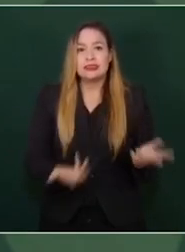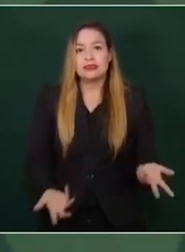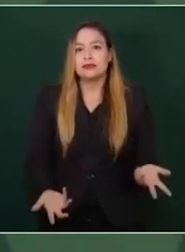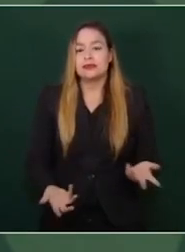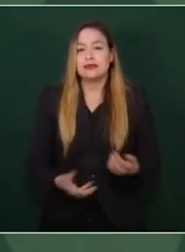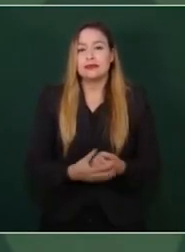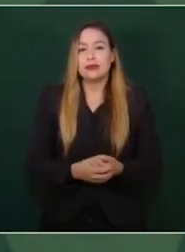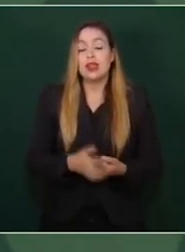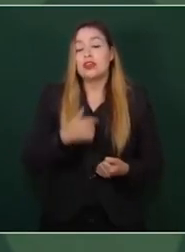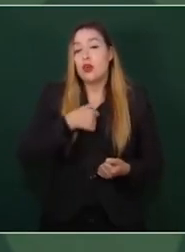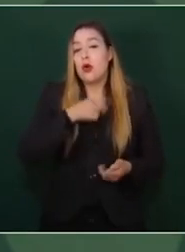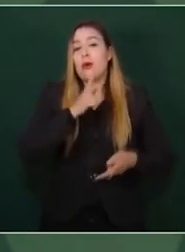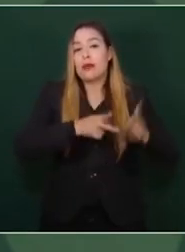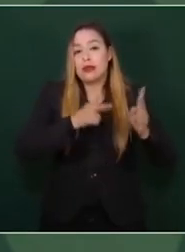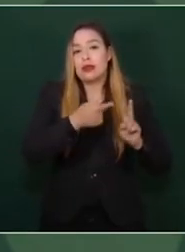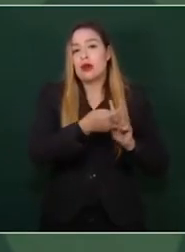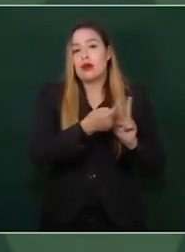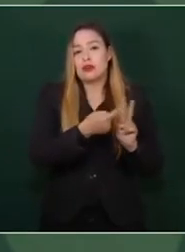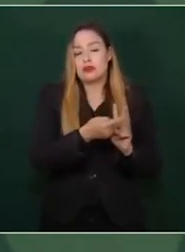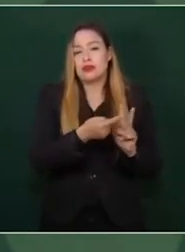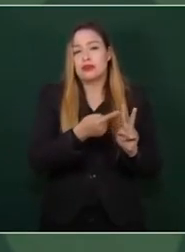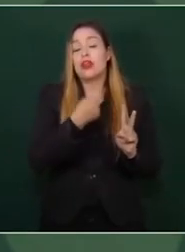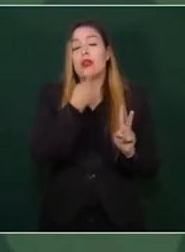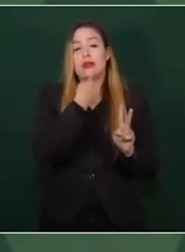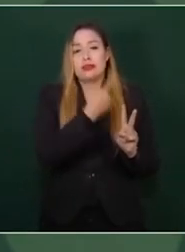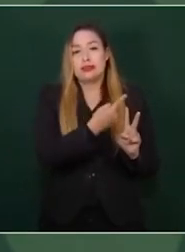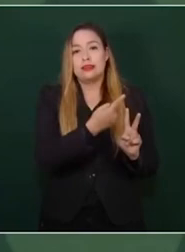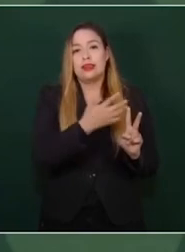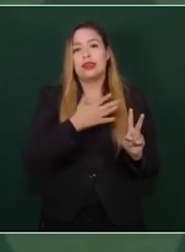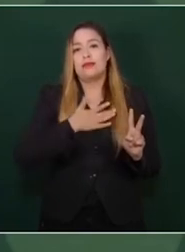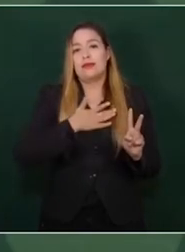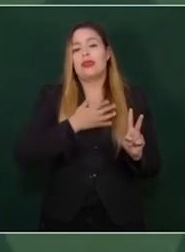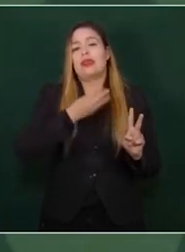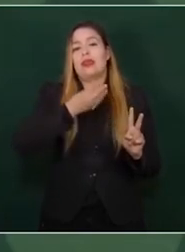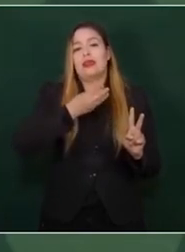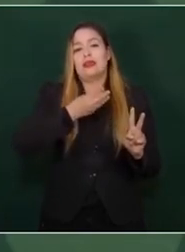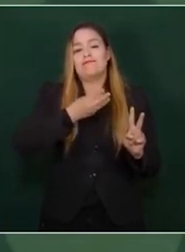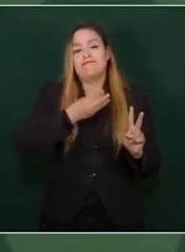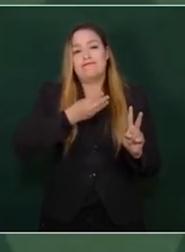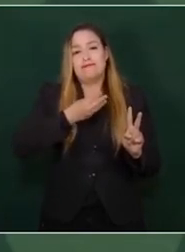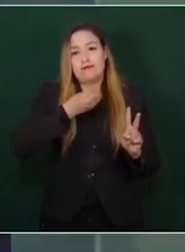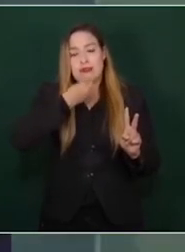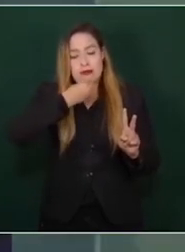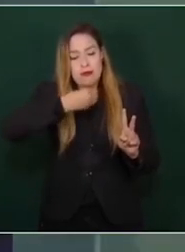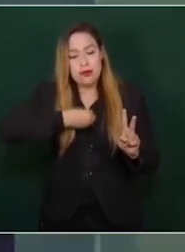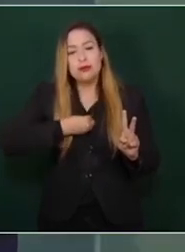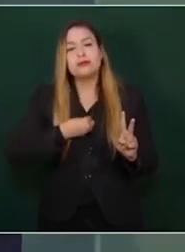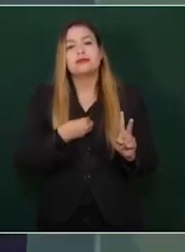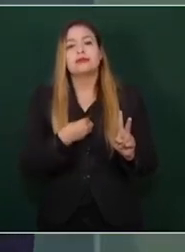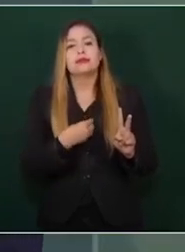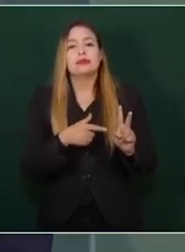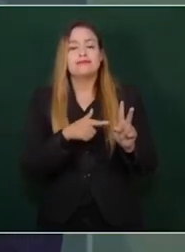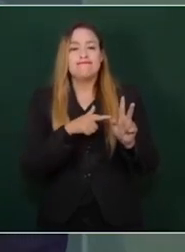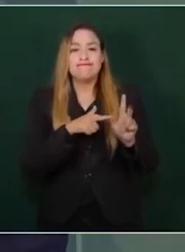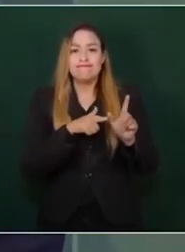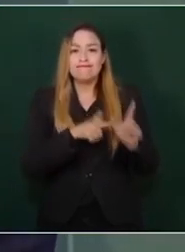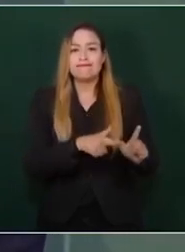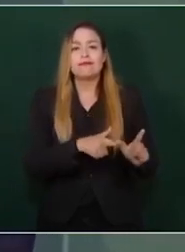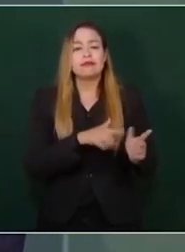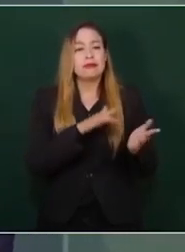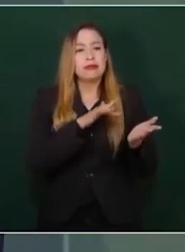y hice el compromiso de ayudar a